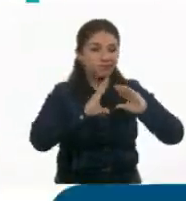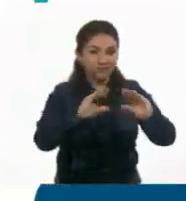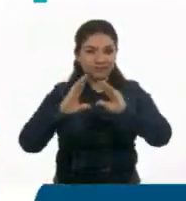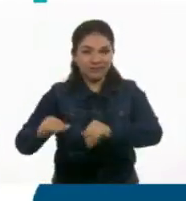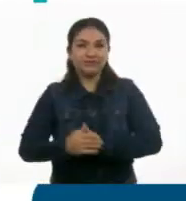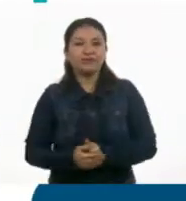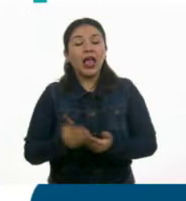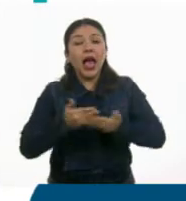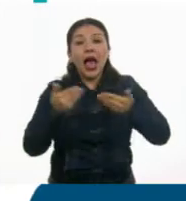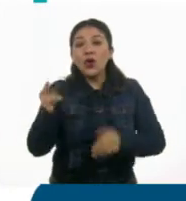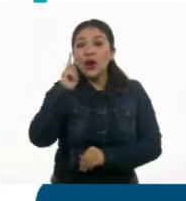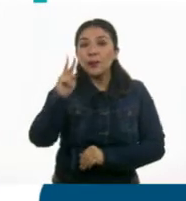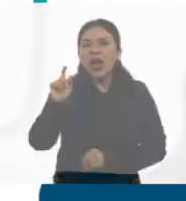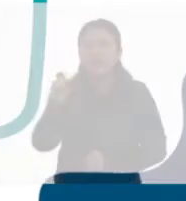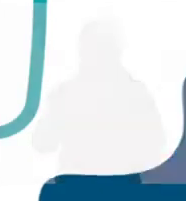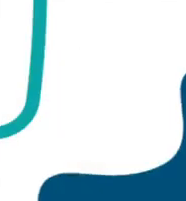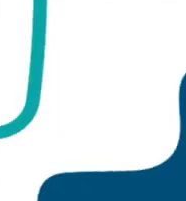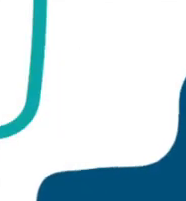de hoy. A continuación...